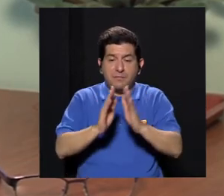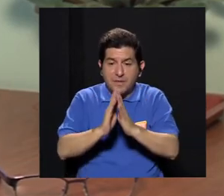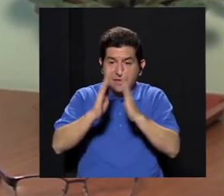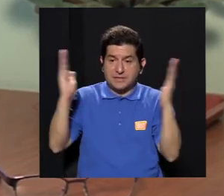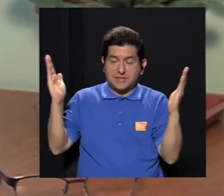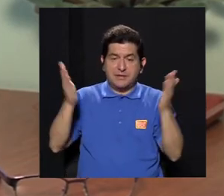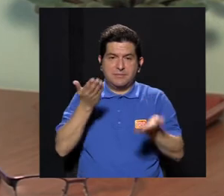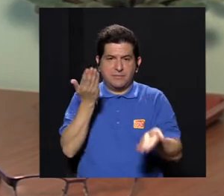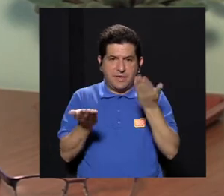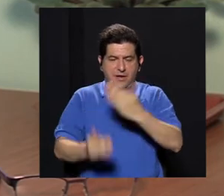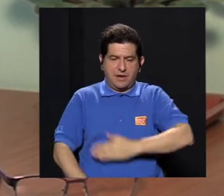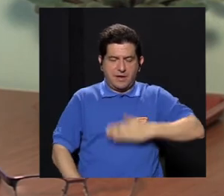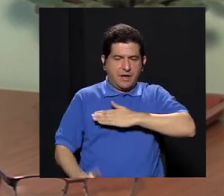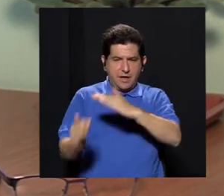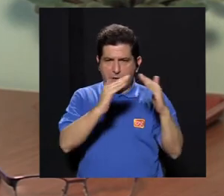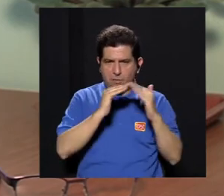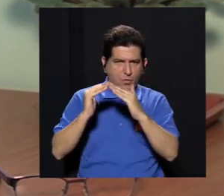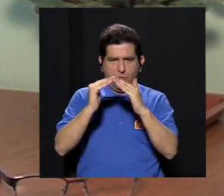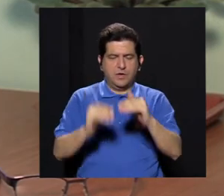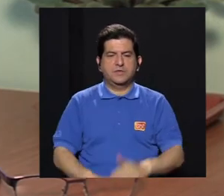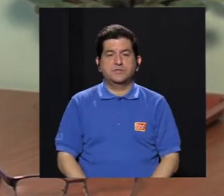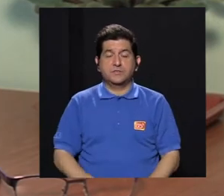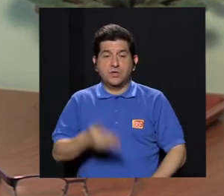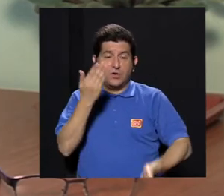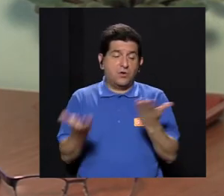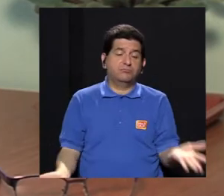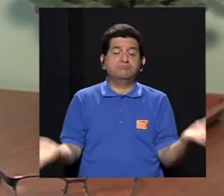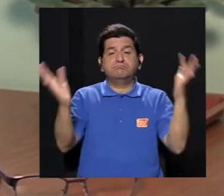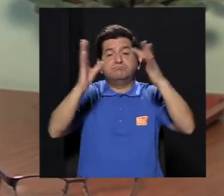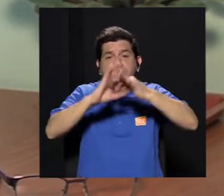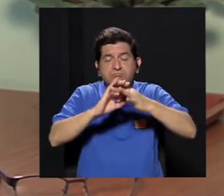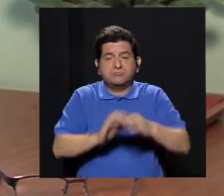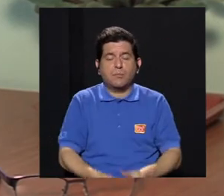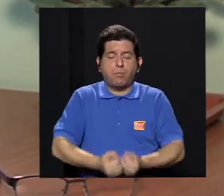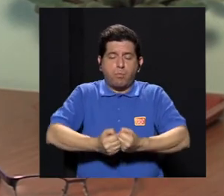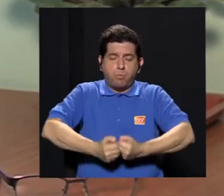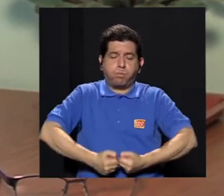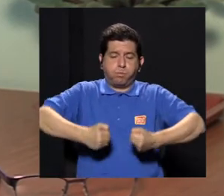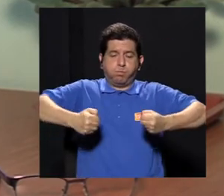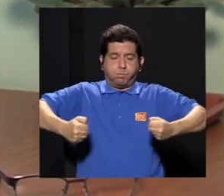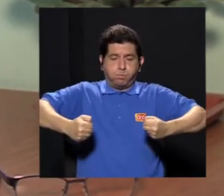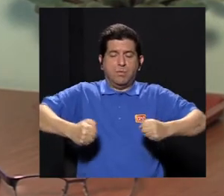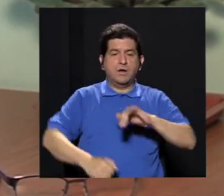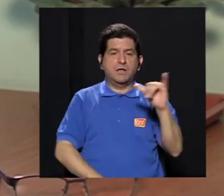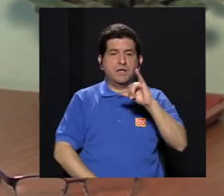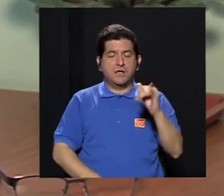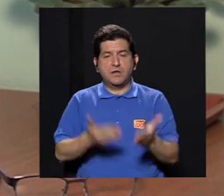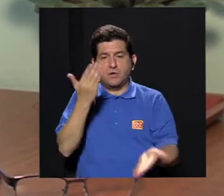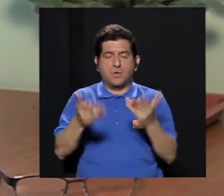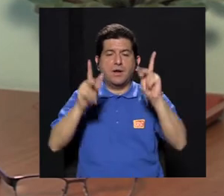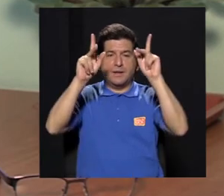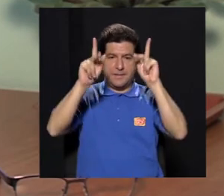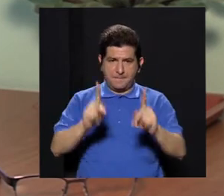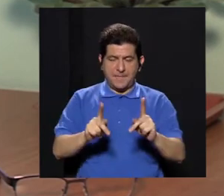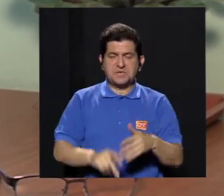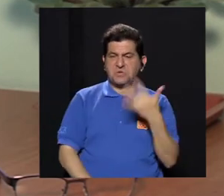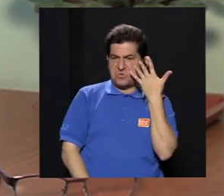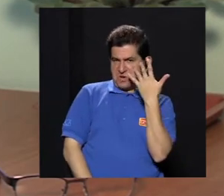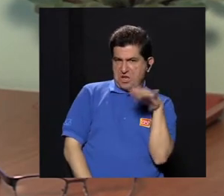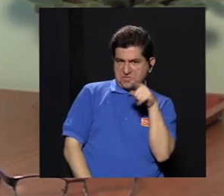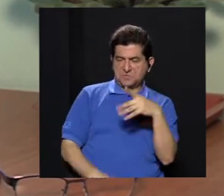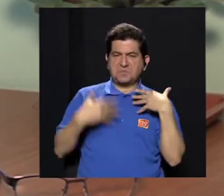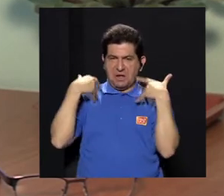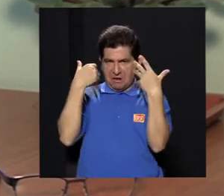extendida aún que el hambre en la población. Puede tener que ver con obesidad, puede tener que ver